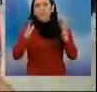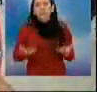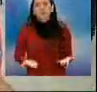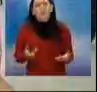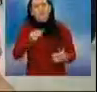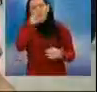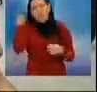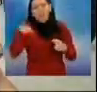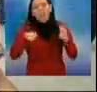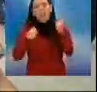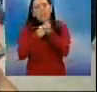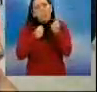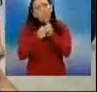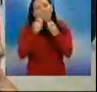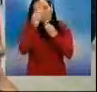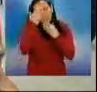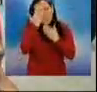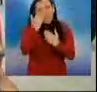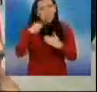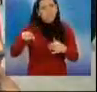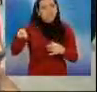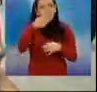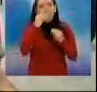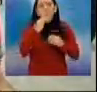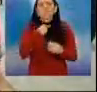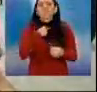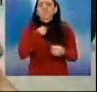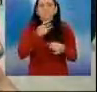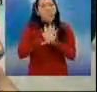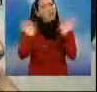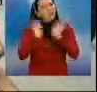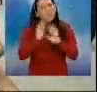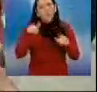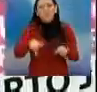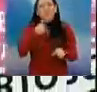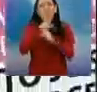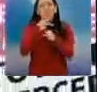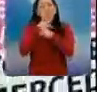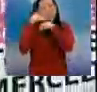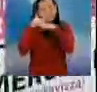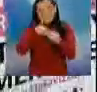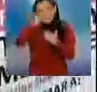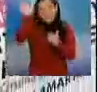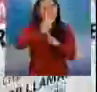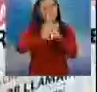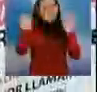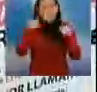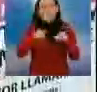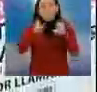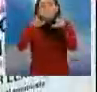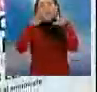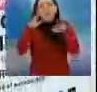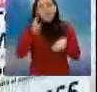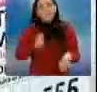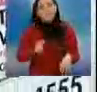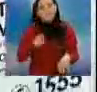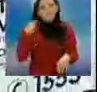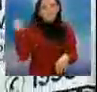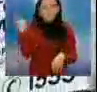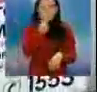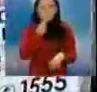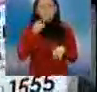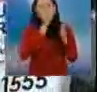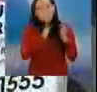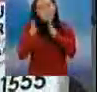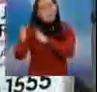personas. No podemos permitir más violencia en Guatemala, esto tiene que parar. Por una Guatemala en Paz, José Orellana y Esli